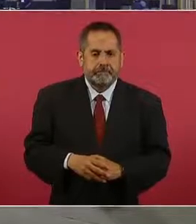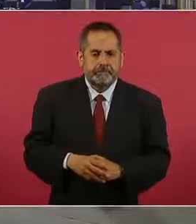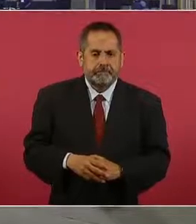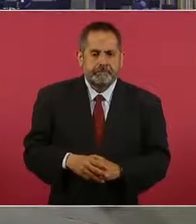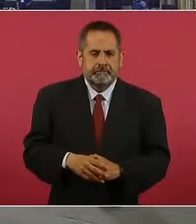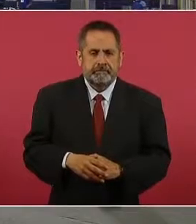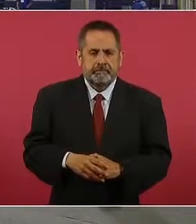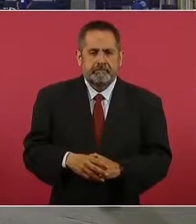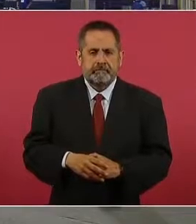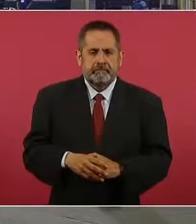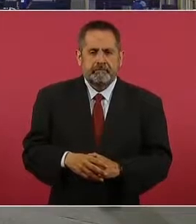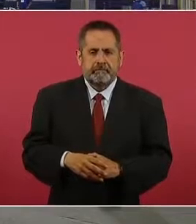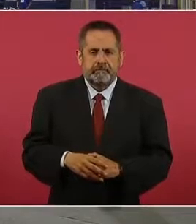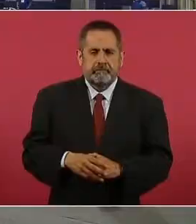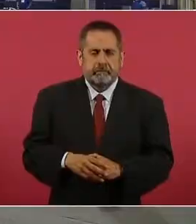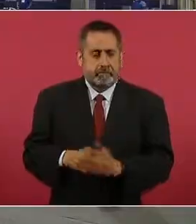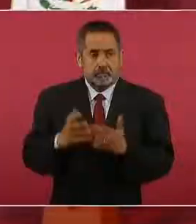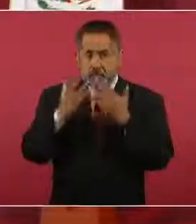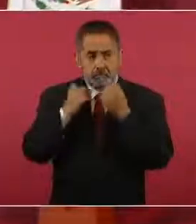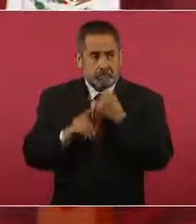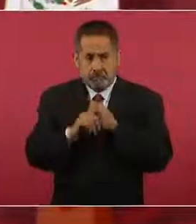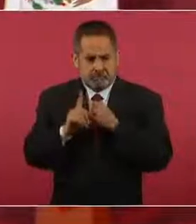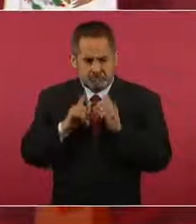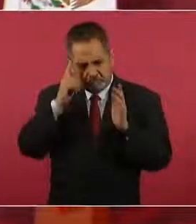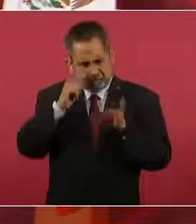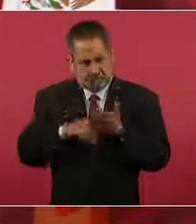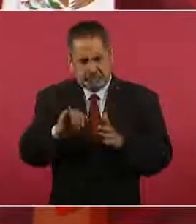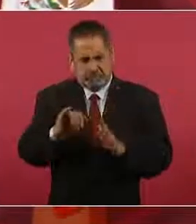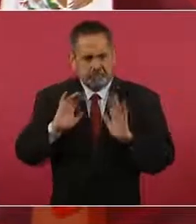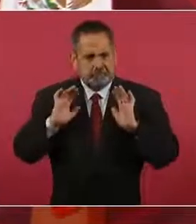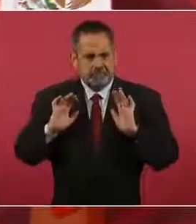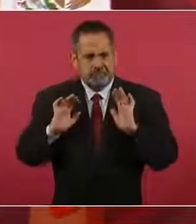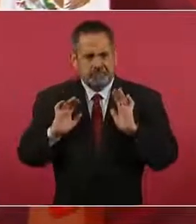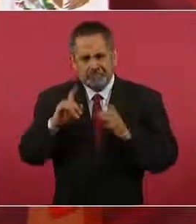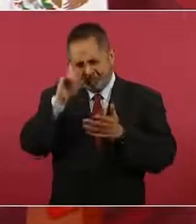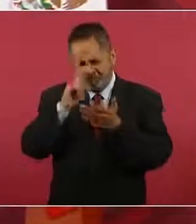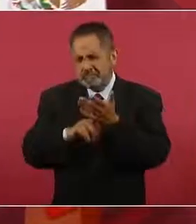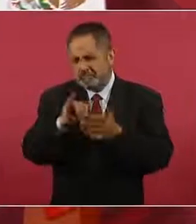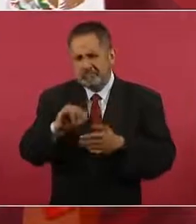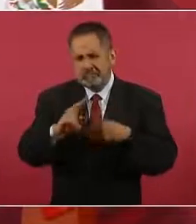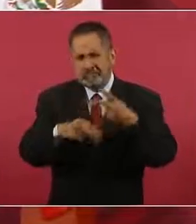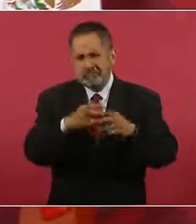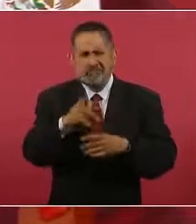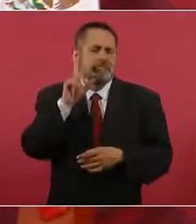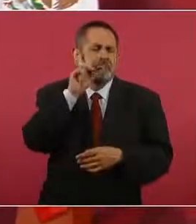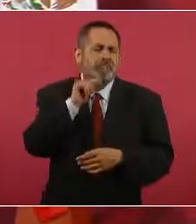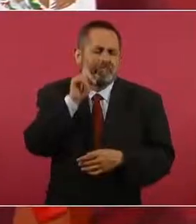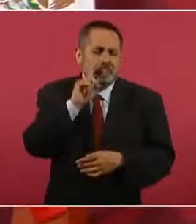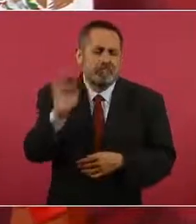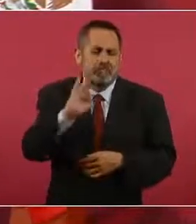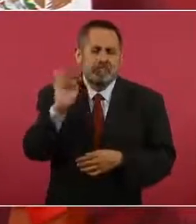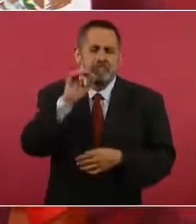Pues si no hay problema yo creo que sí, o creo que sí. Puede ser que mañana.